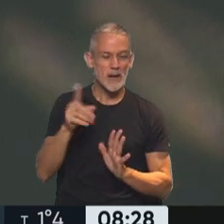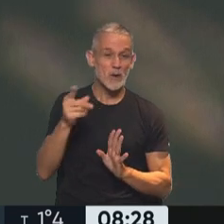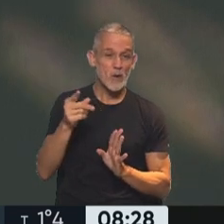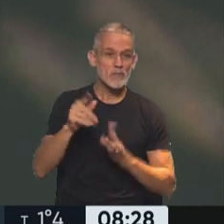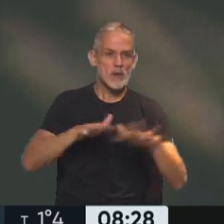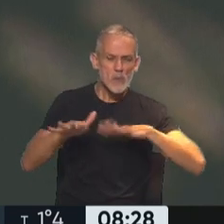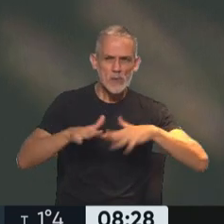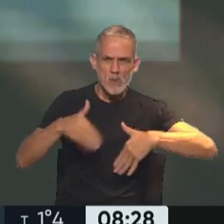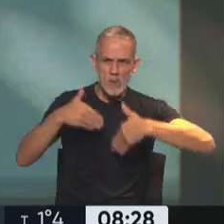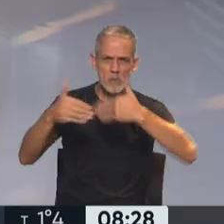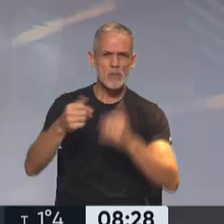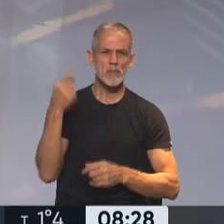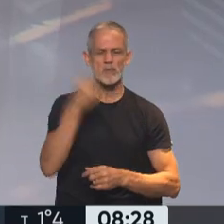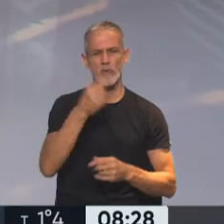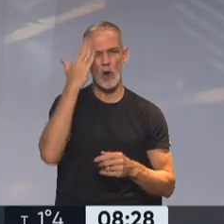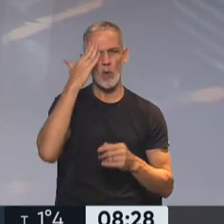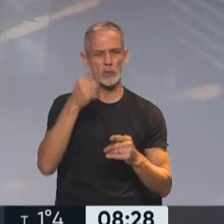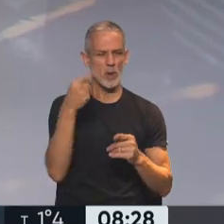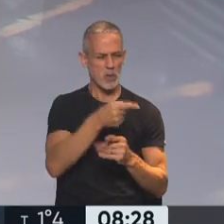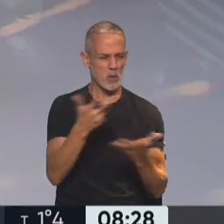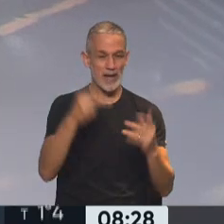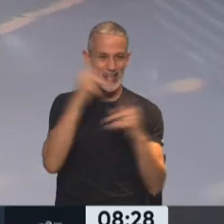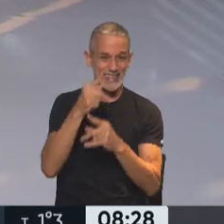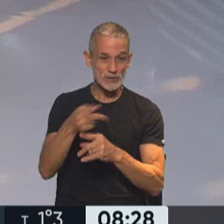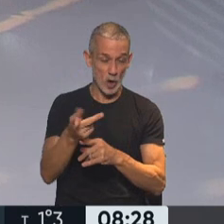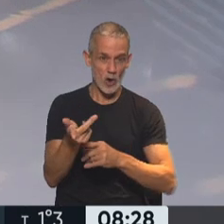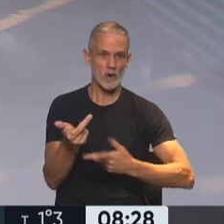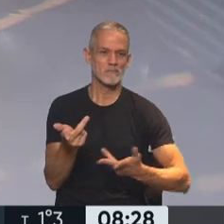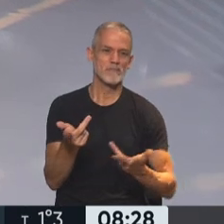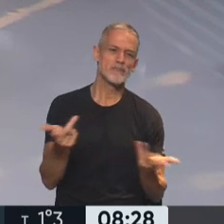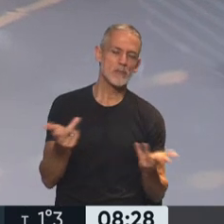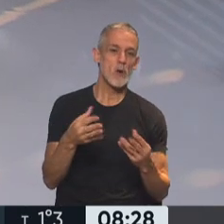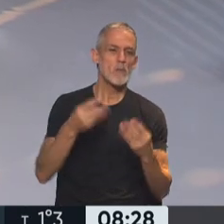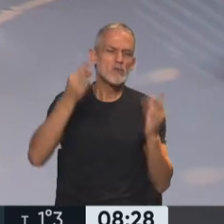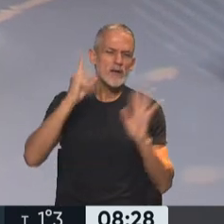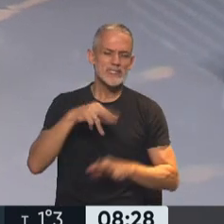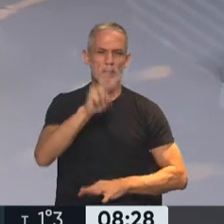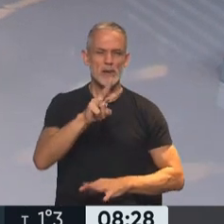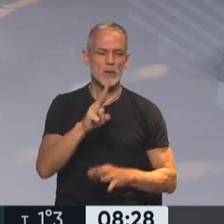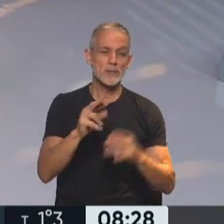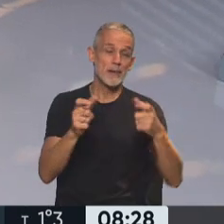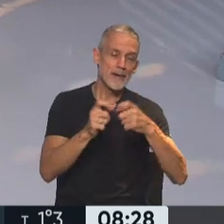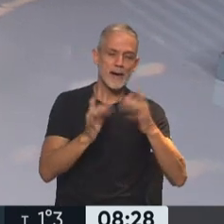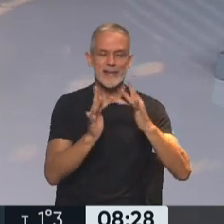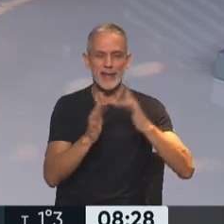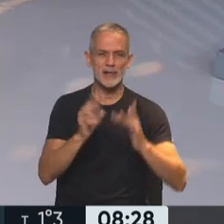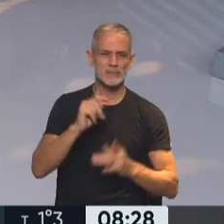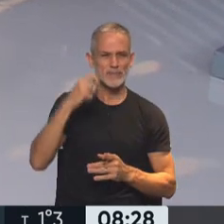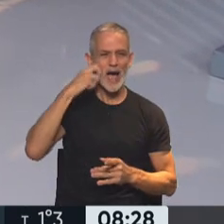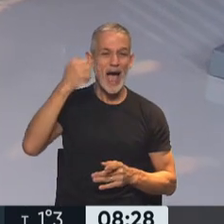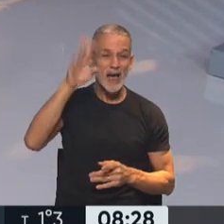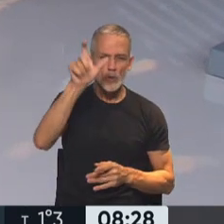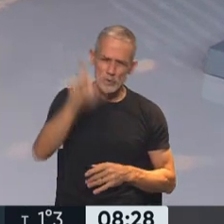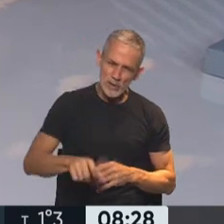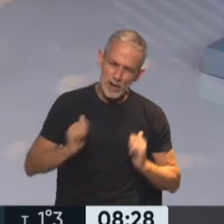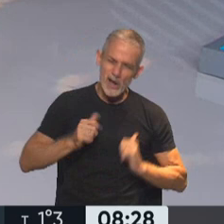este movimiento contracultural. Y ¿sabes qué? Está muy bueno porque muchas veces cuando vemos que en redes sociales hay una persona adulta o adulta